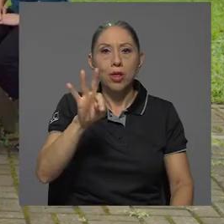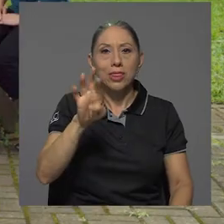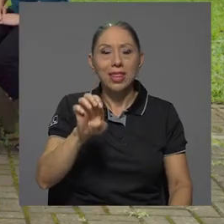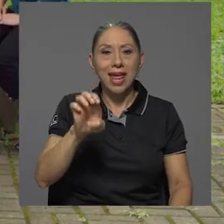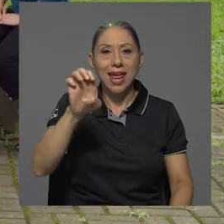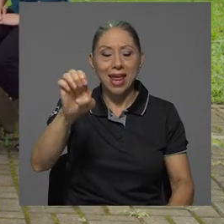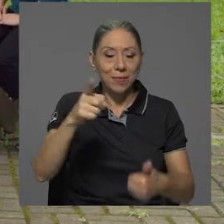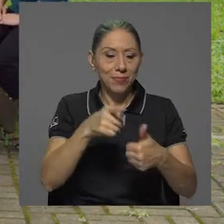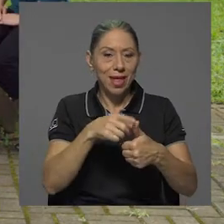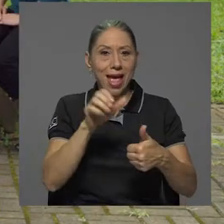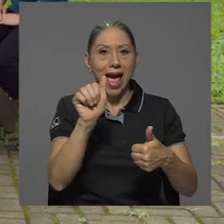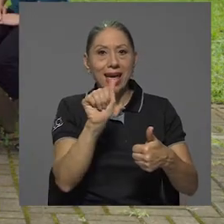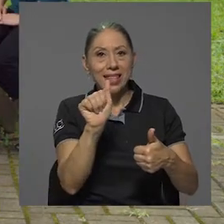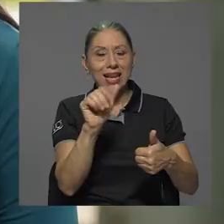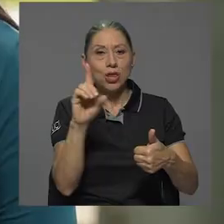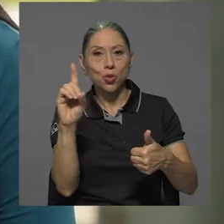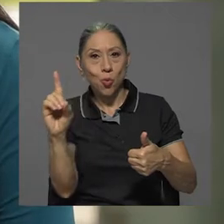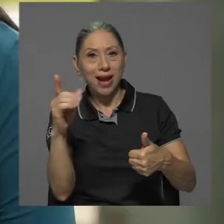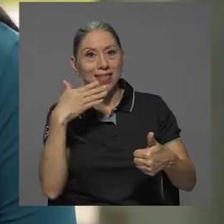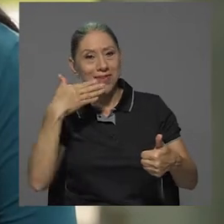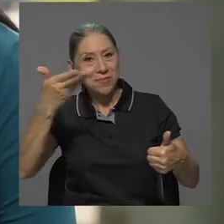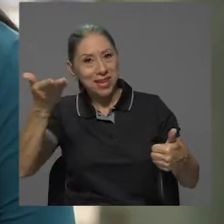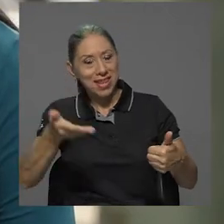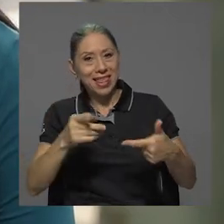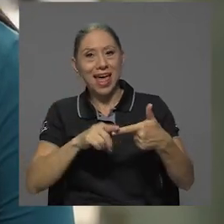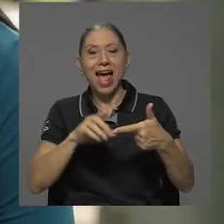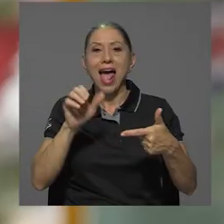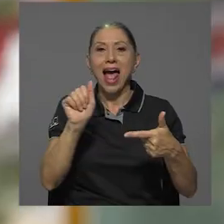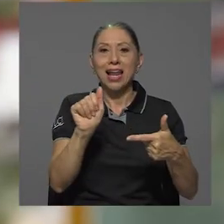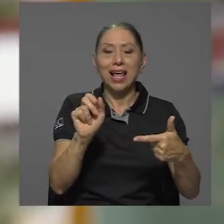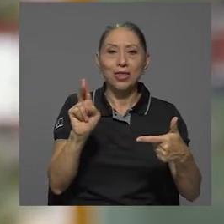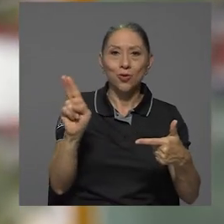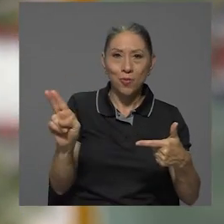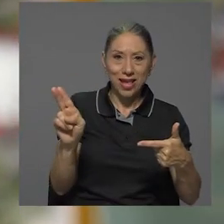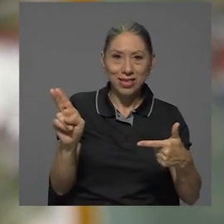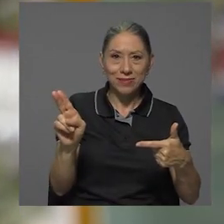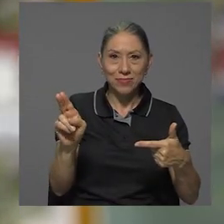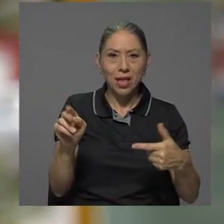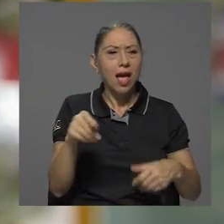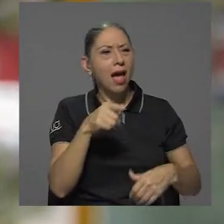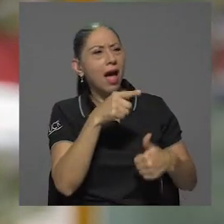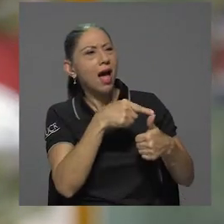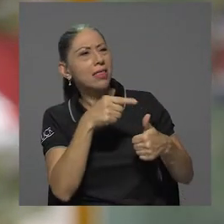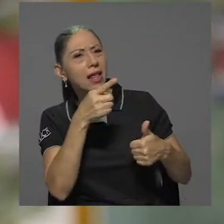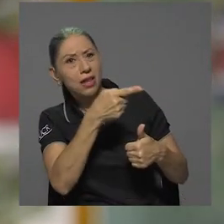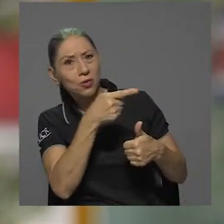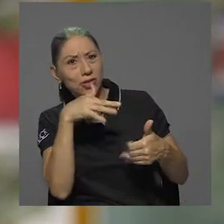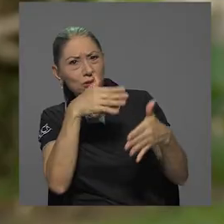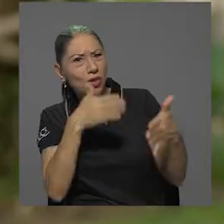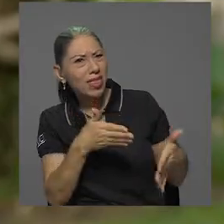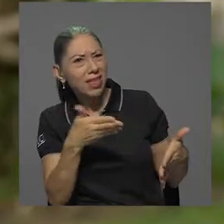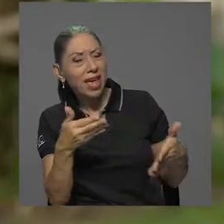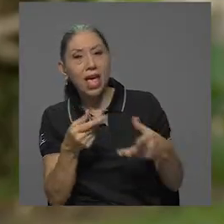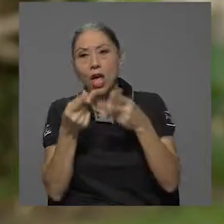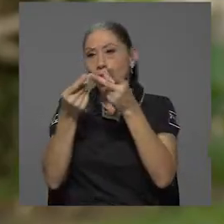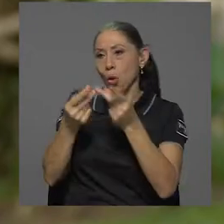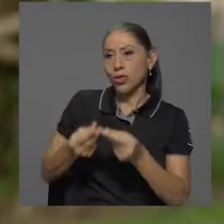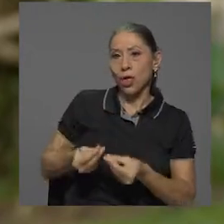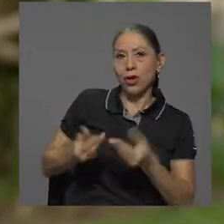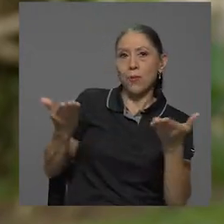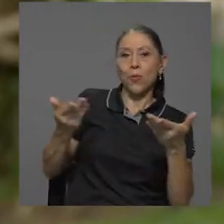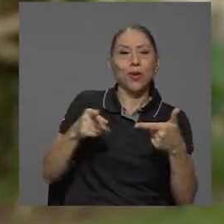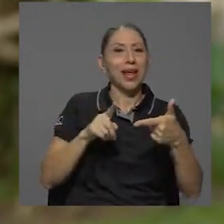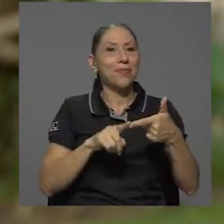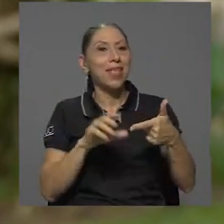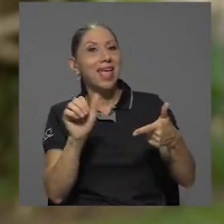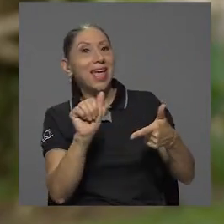Ellos son Aidelín Duarte, bienvenida, y Alejandro Maña. Aidelín, sos estudiante de... Contaduría Pública.